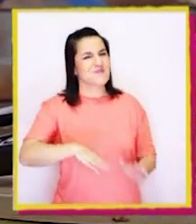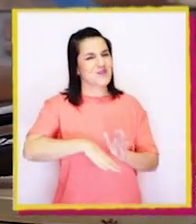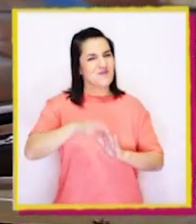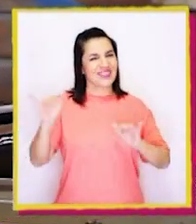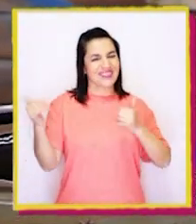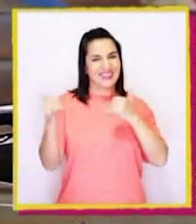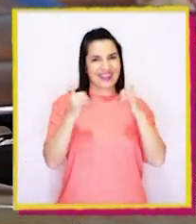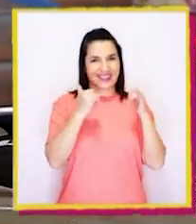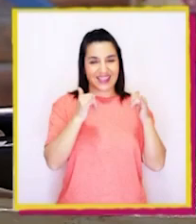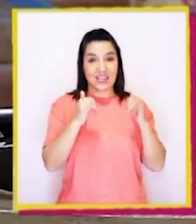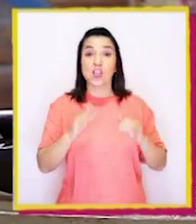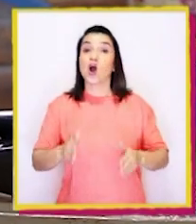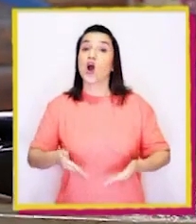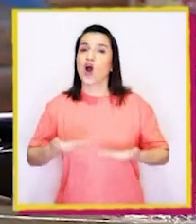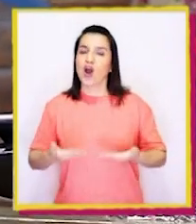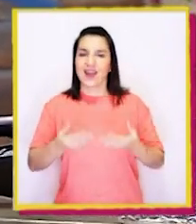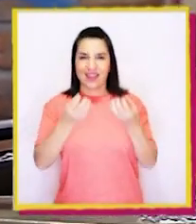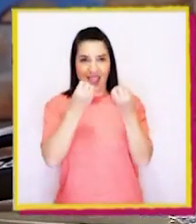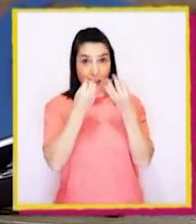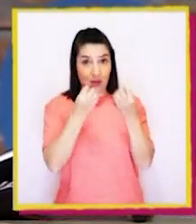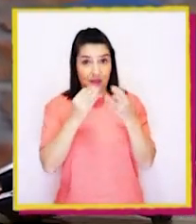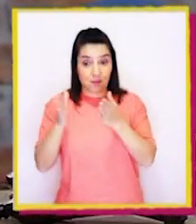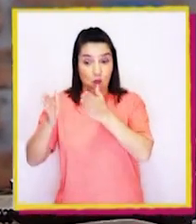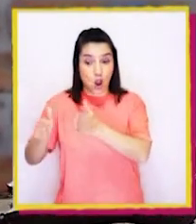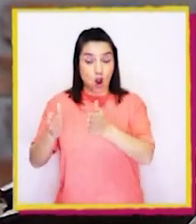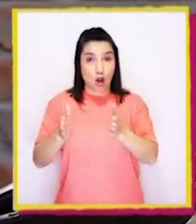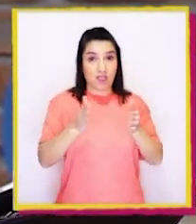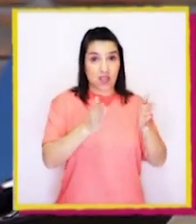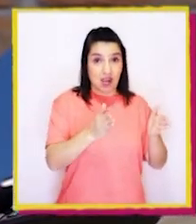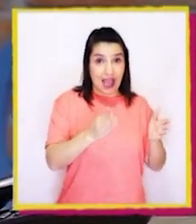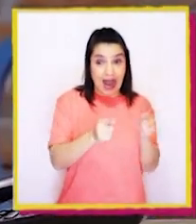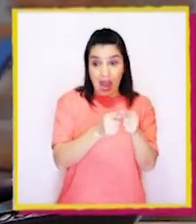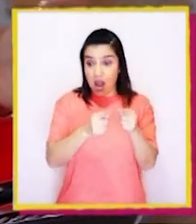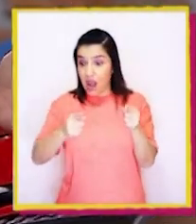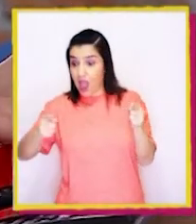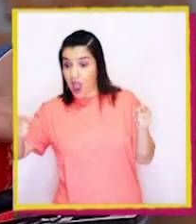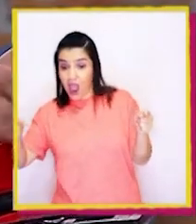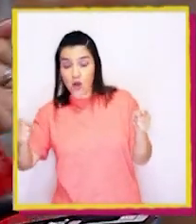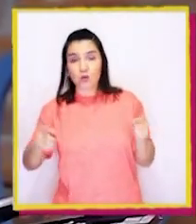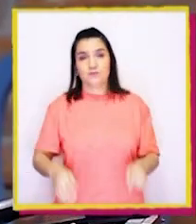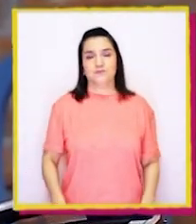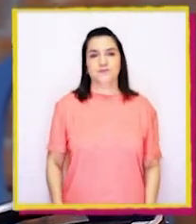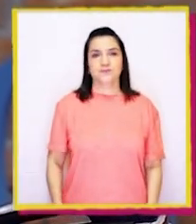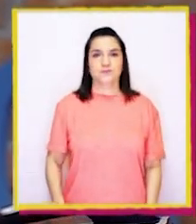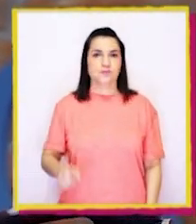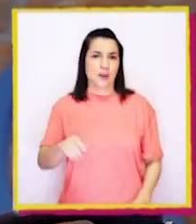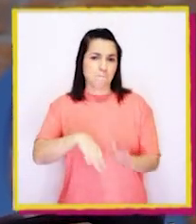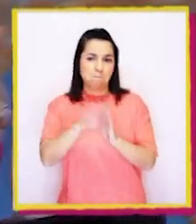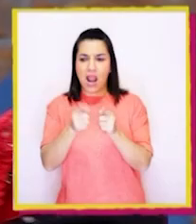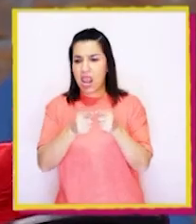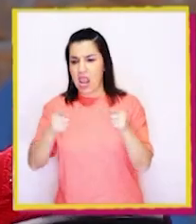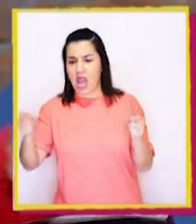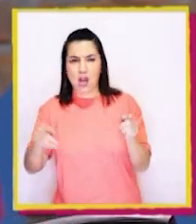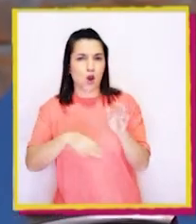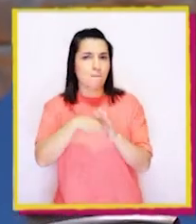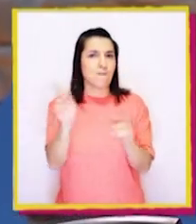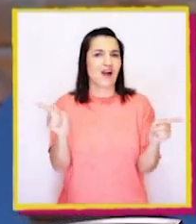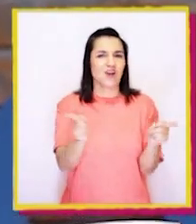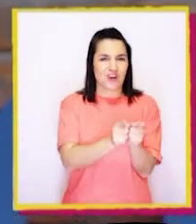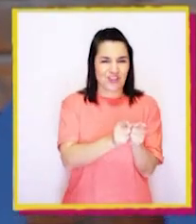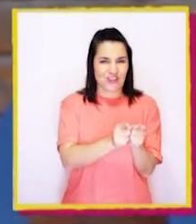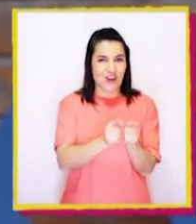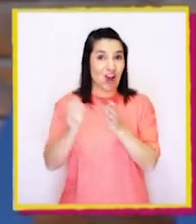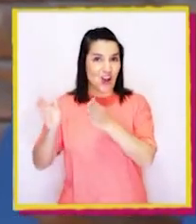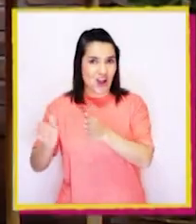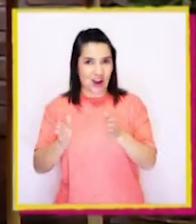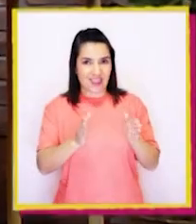es más entretenido. Hoy aprendimos a ordenar objetos según su longitud, es decir, cuáles son más largos y cuáles